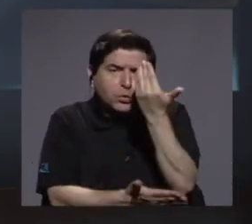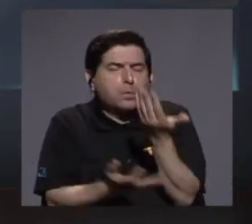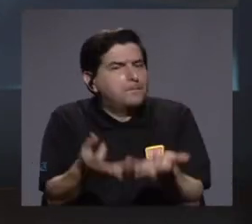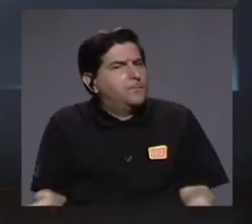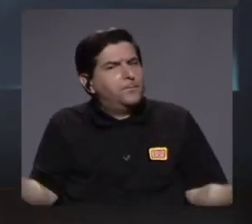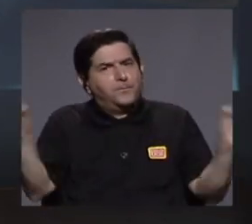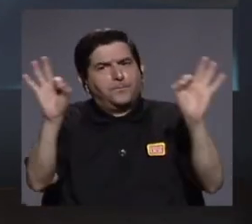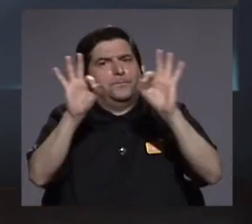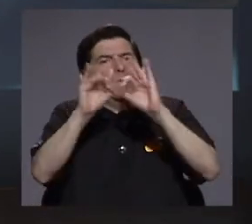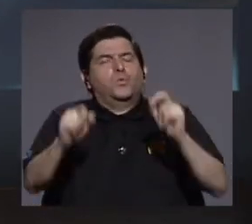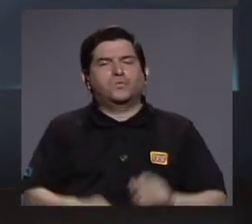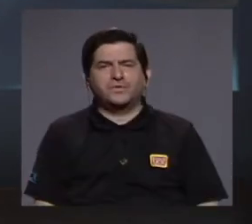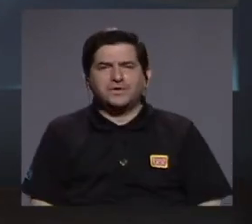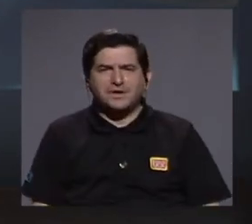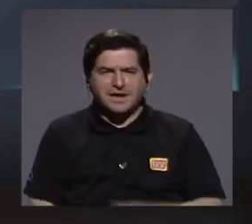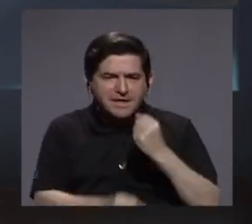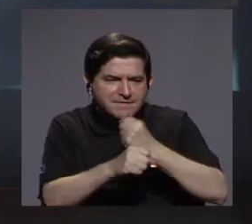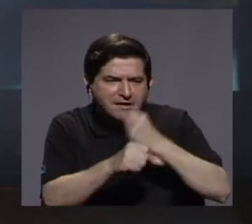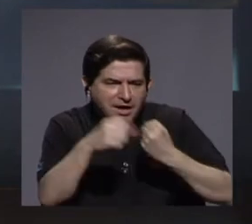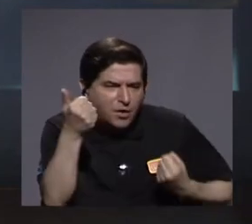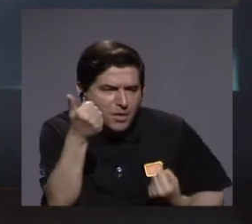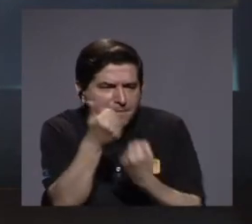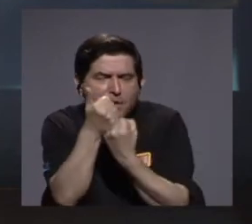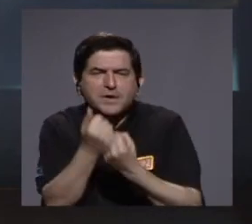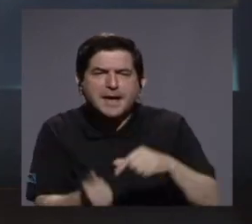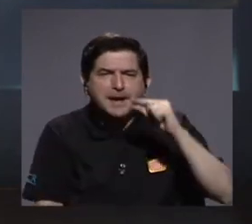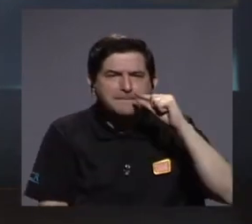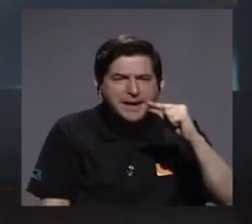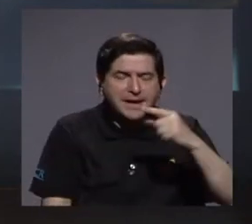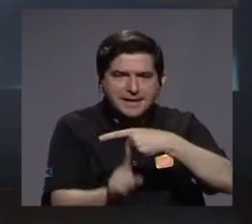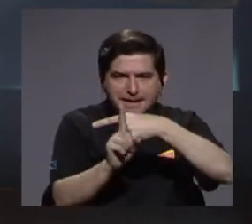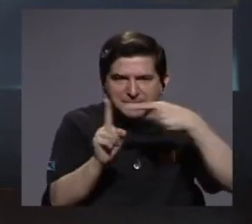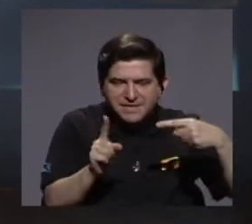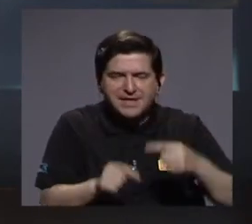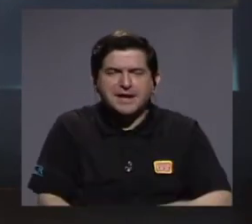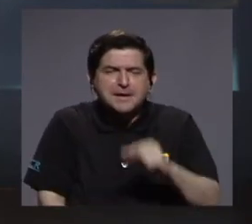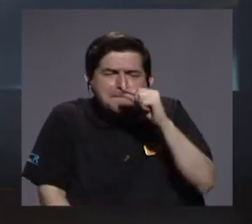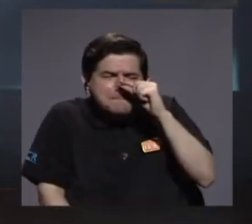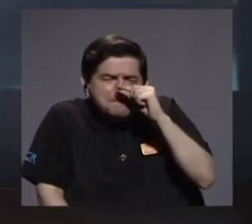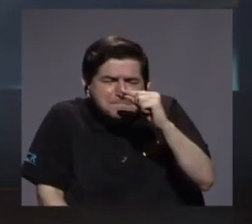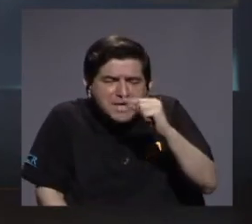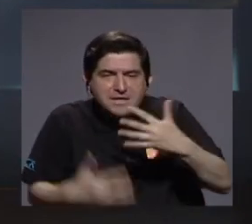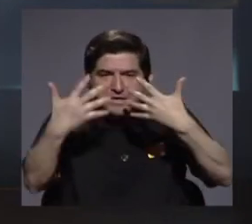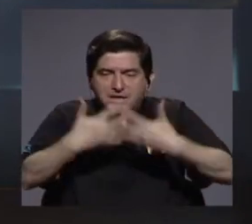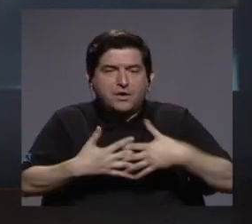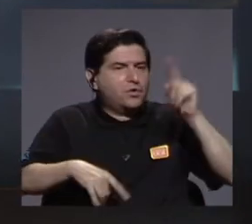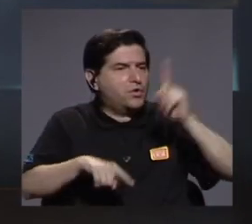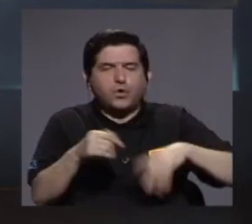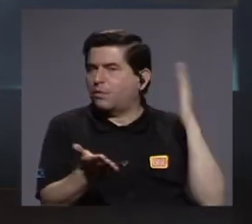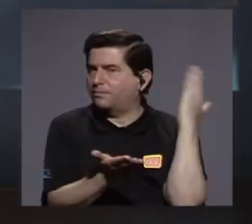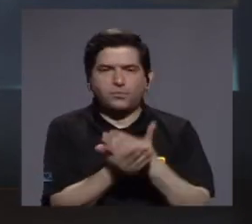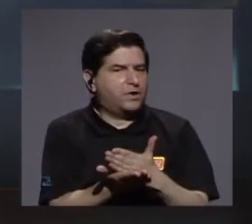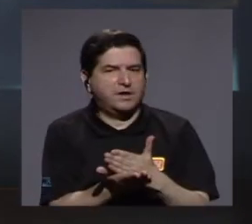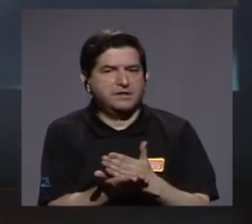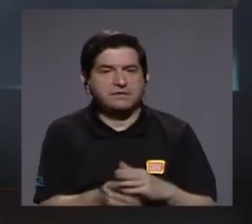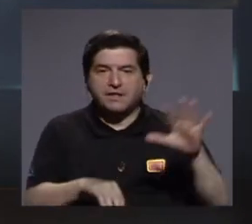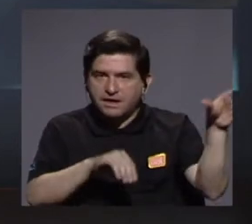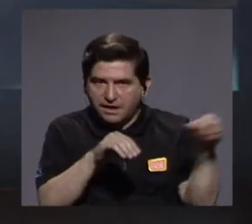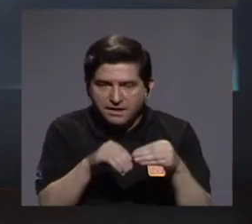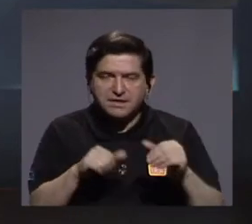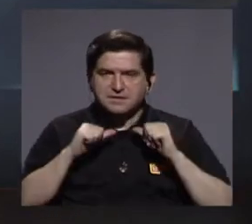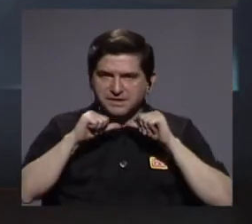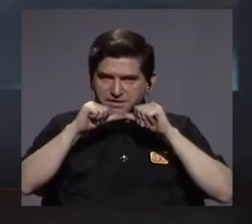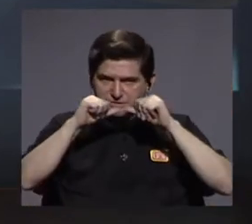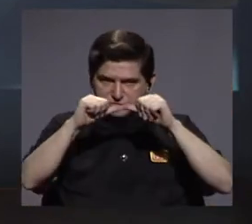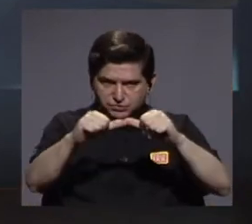fundamentales y el esfuerzo en apoyar a la pequeña, a la mediana y microempresa no puede cesar y además de eso tenemos que